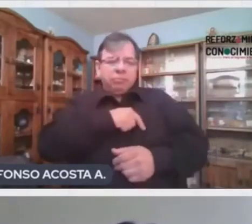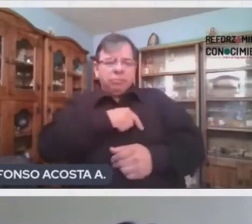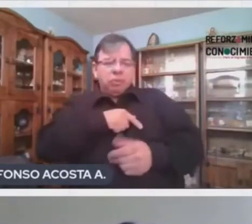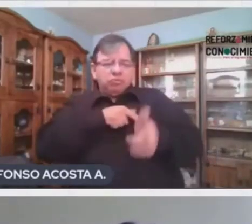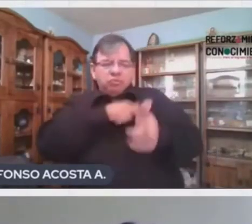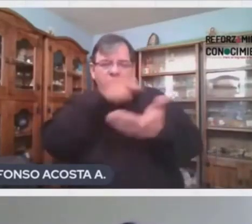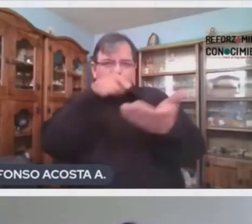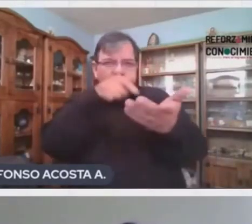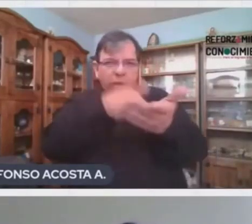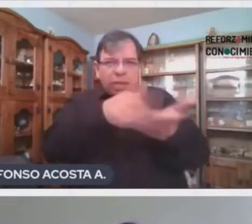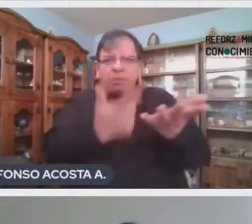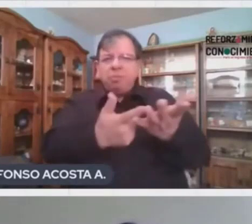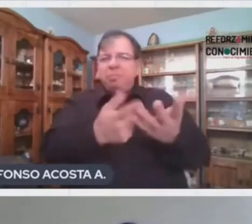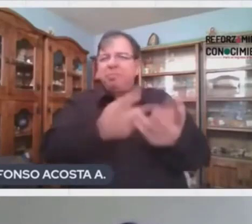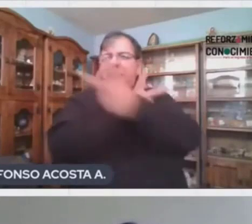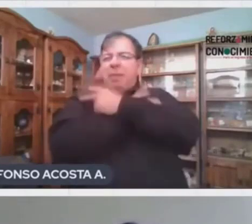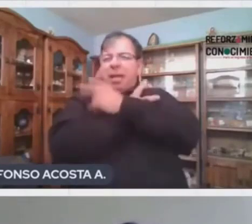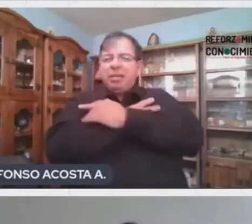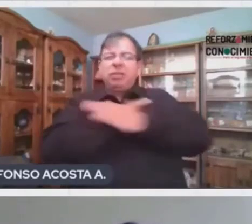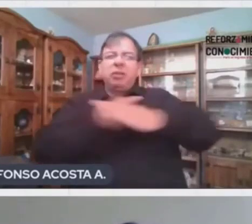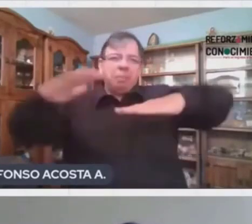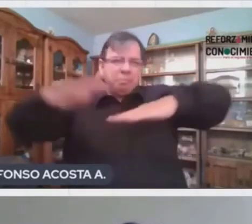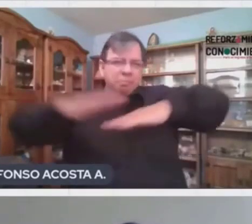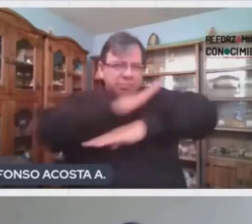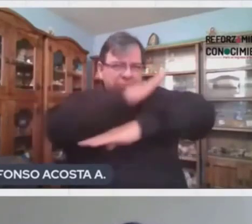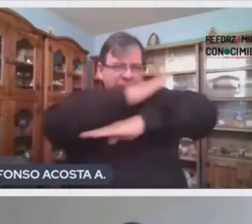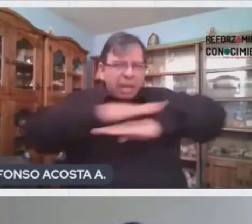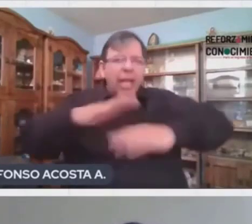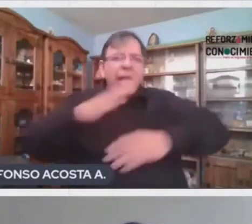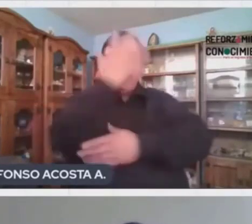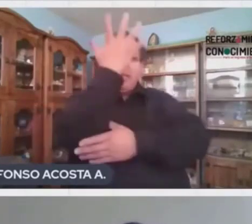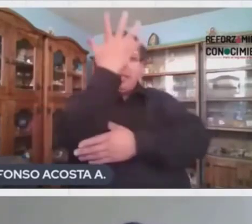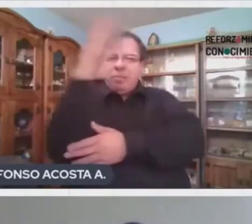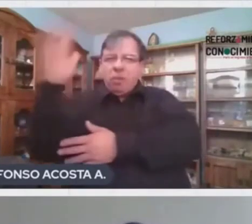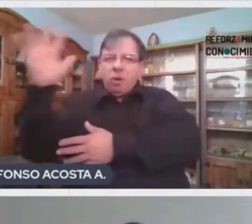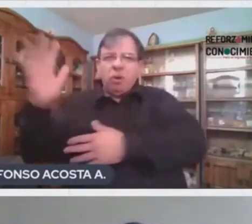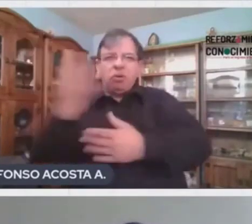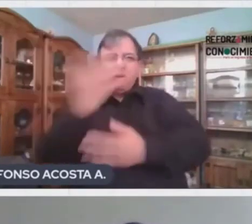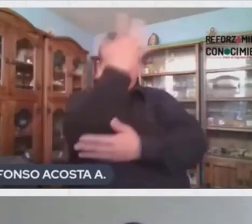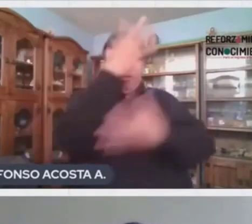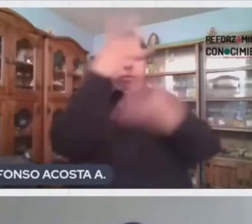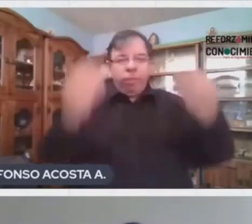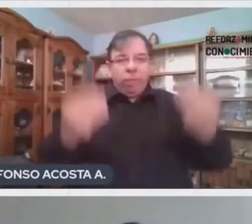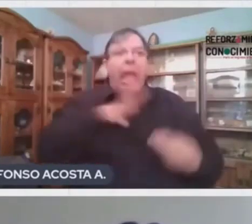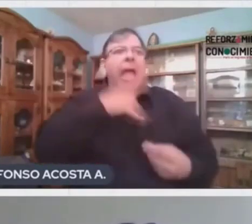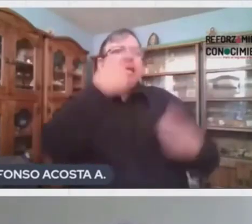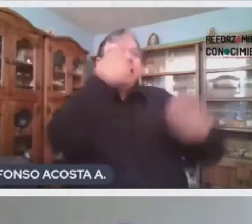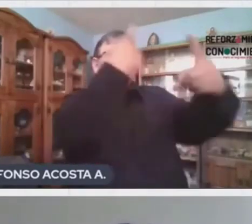playa, al bosque o a un lugar selvático nos permite disfrutar de diferentes ecosistemas.